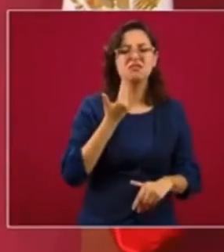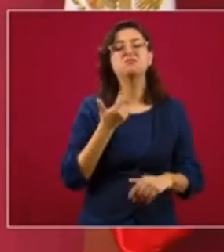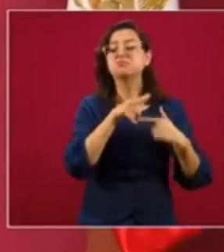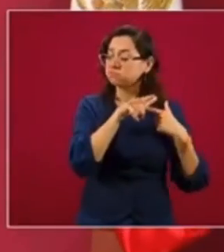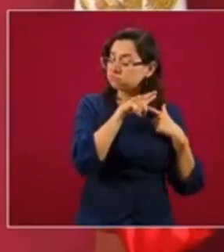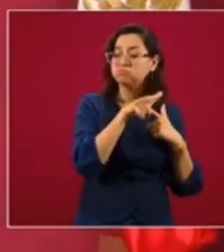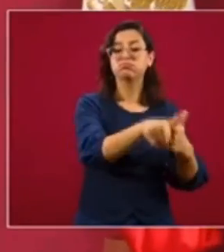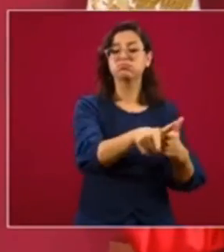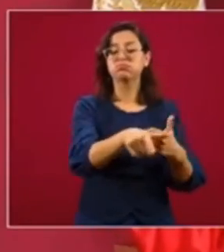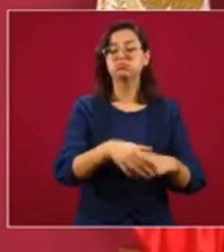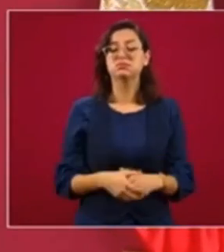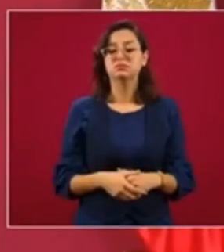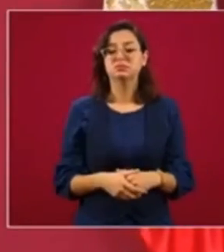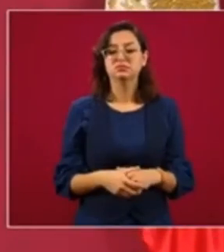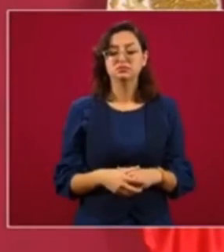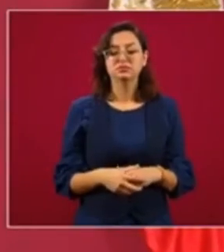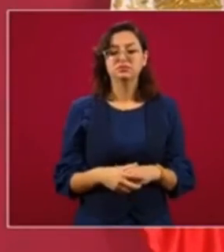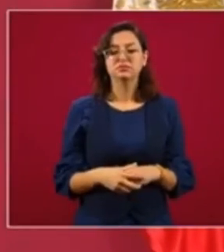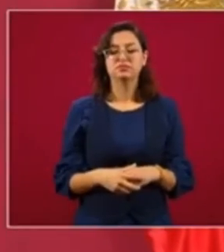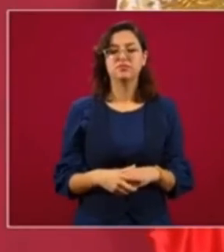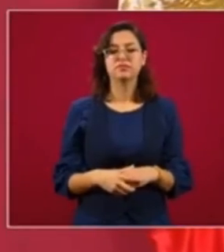insistiendo,